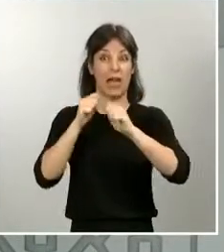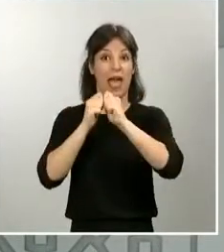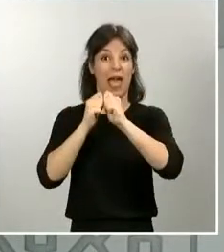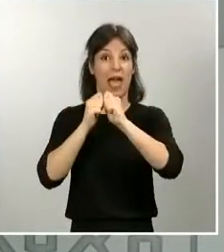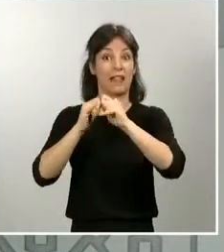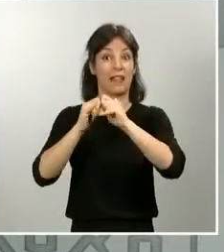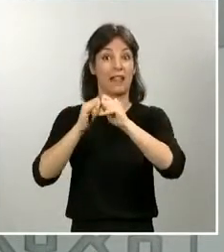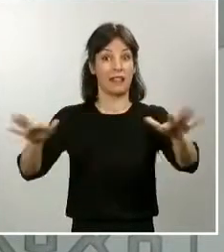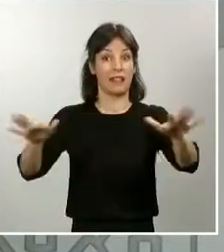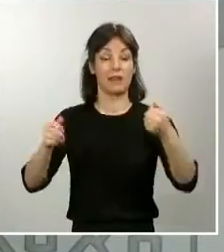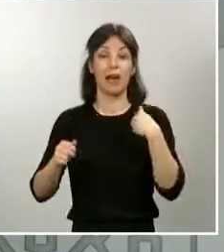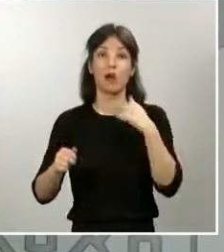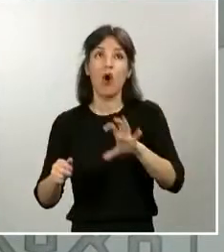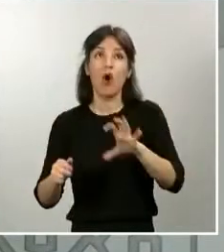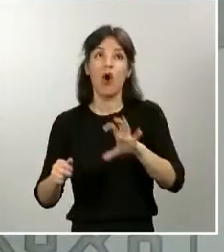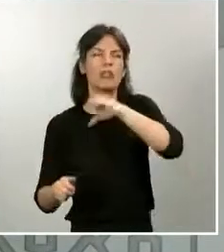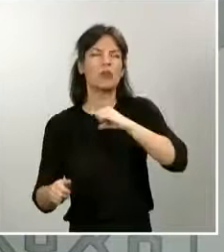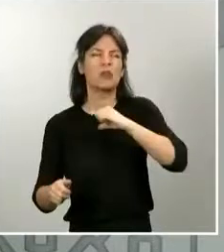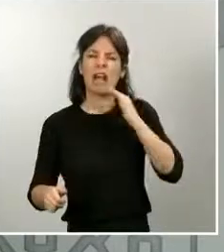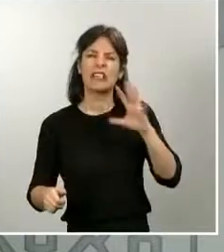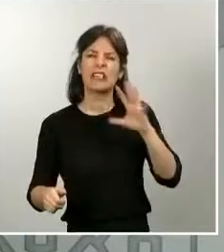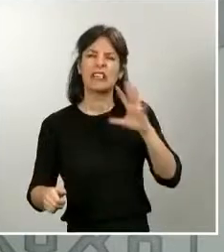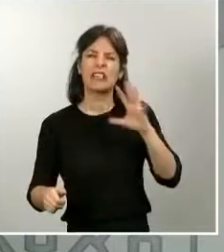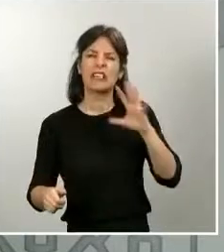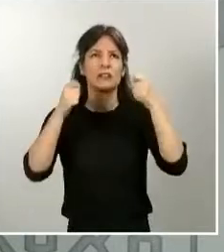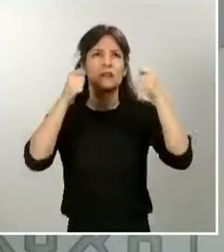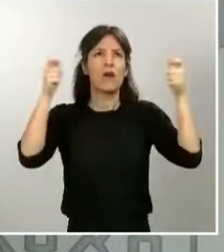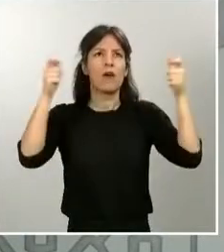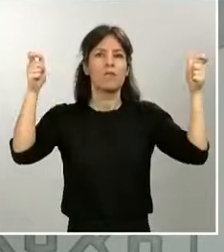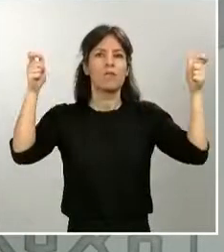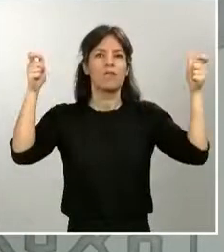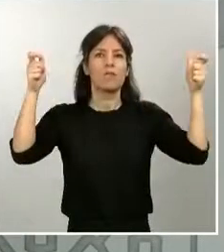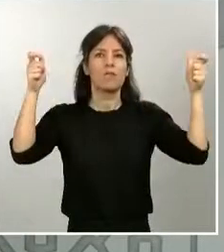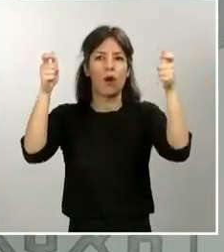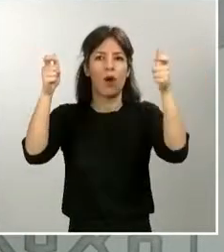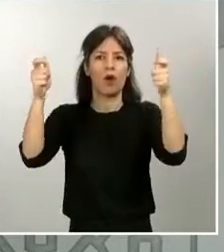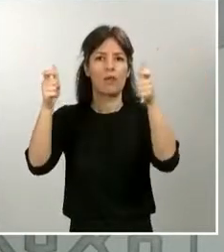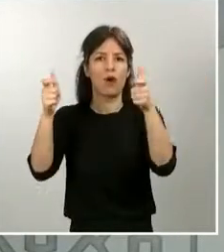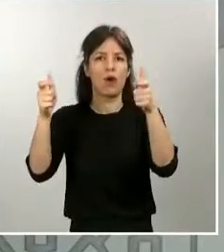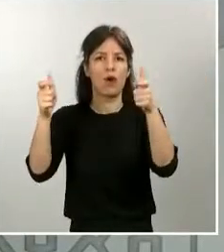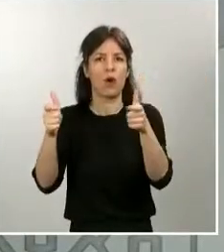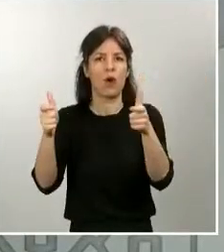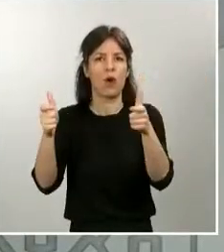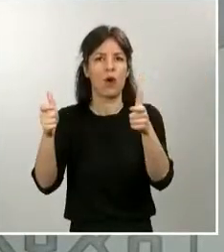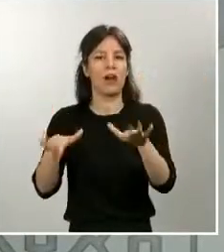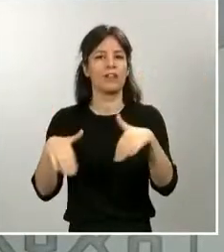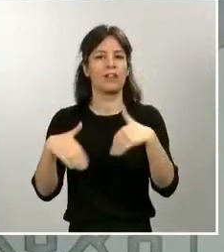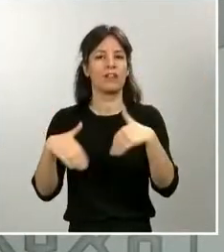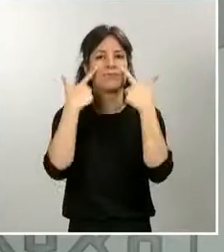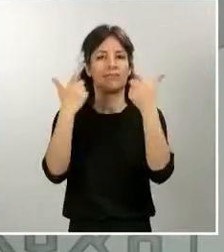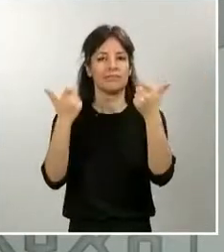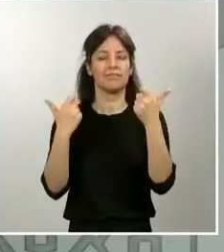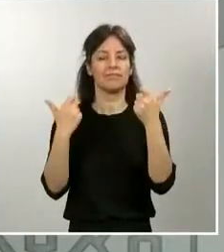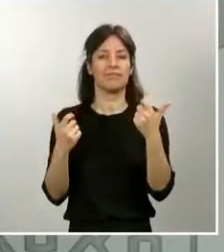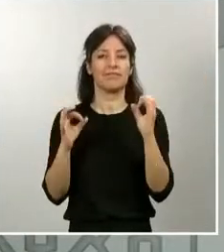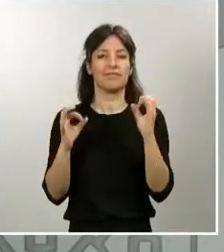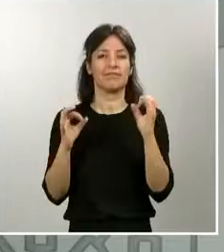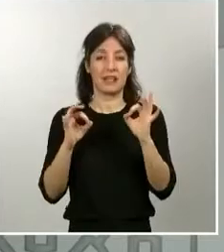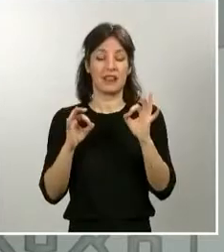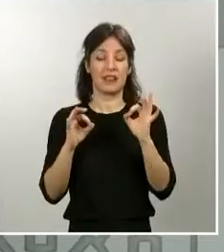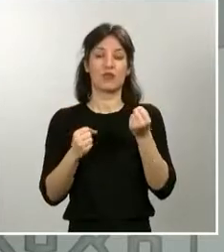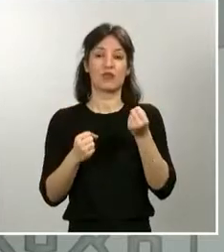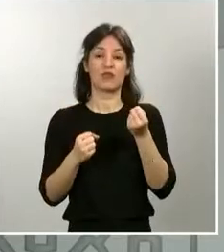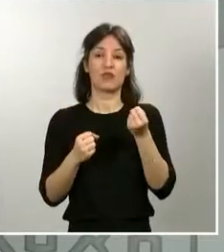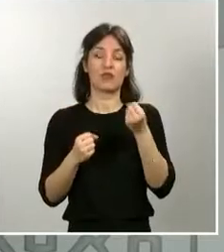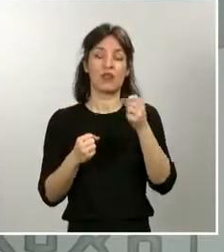comunidades autónomas y esta bajada se refleja también en la bajada en el número reproductivo básico, que lo que nos indica